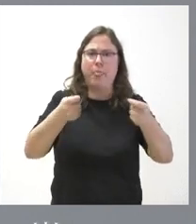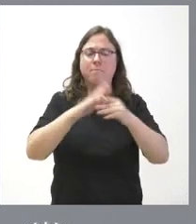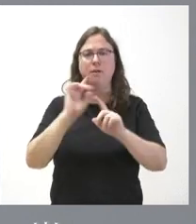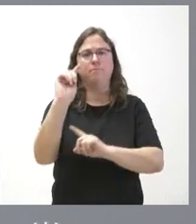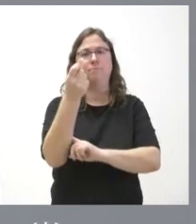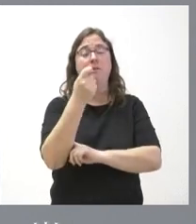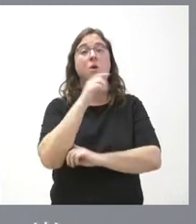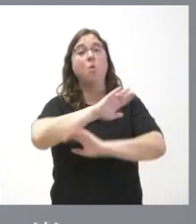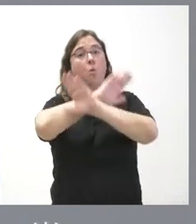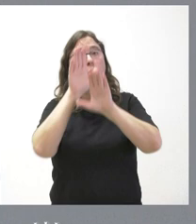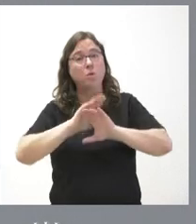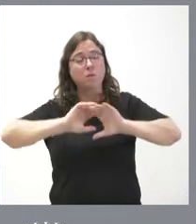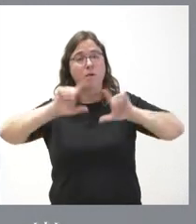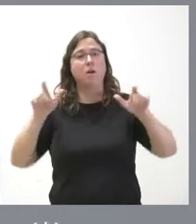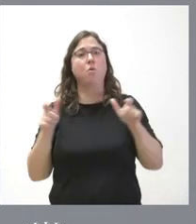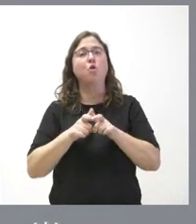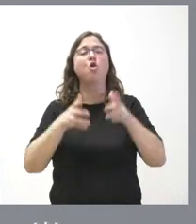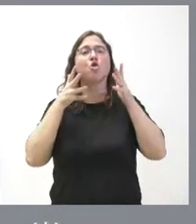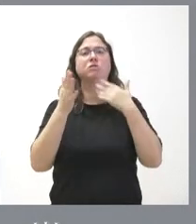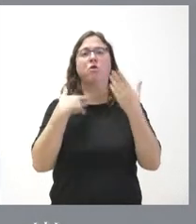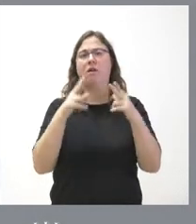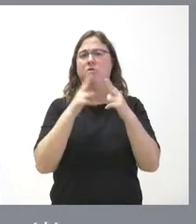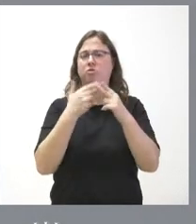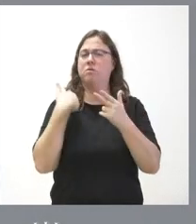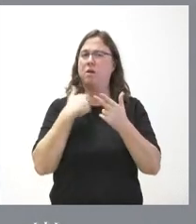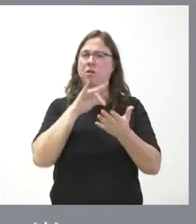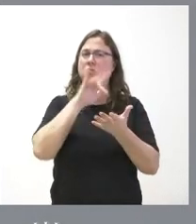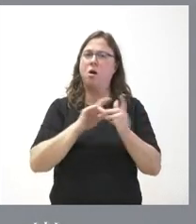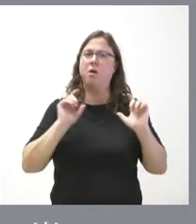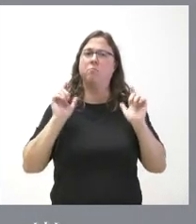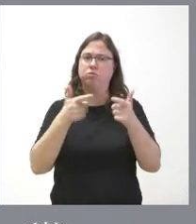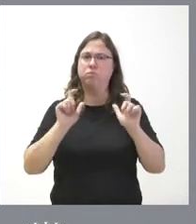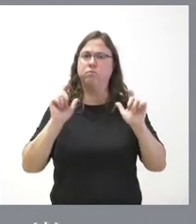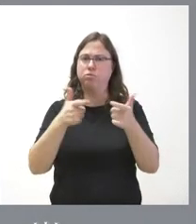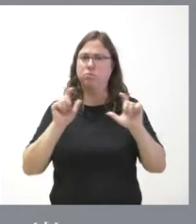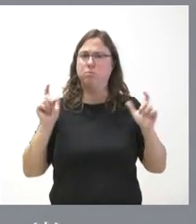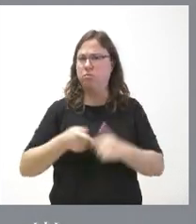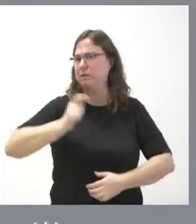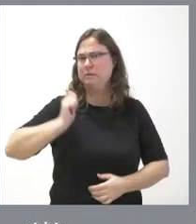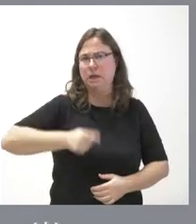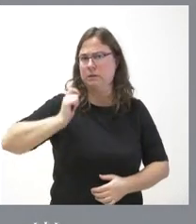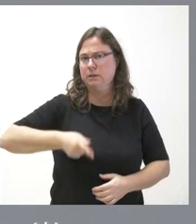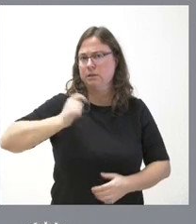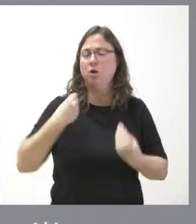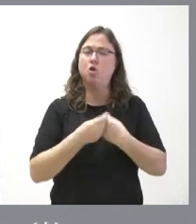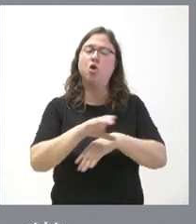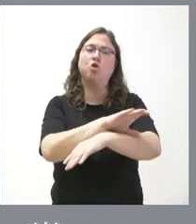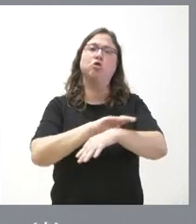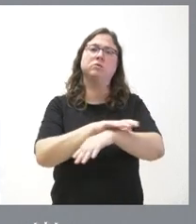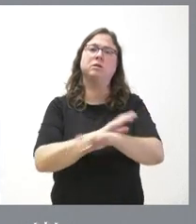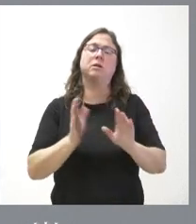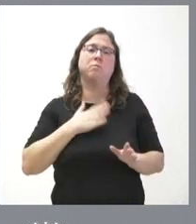planteamos en la última reunión del Consejo de Diálogo Social hay reuniones periódicas dentro del diálogo social con las consejerías de la Junta de Castilla y León